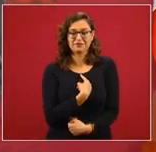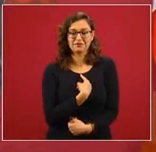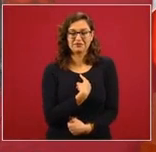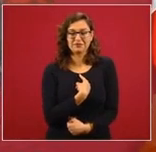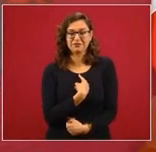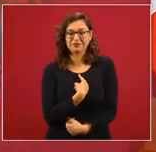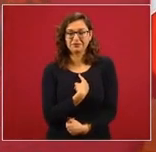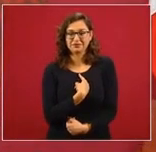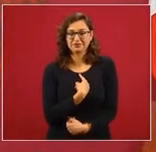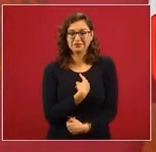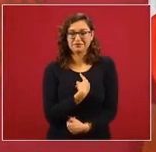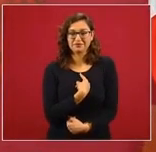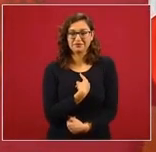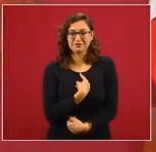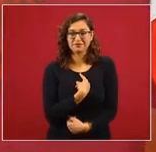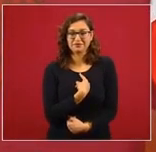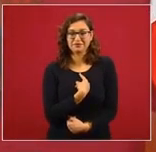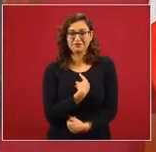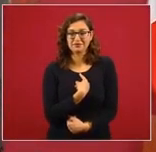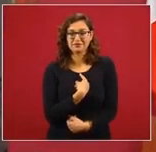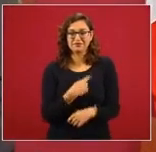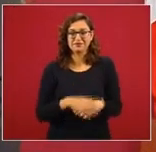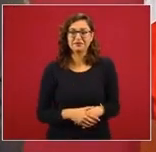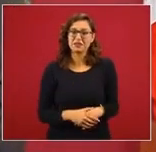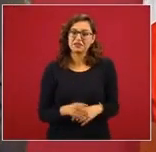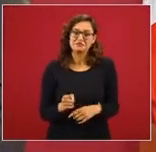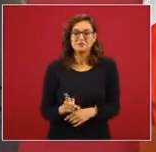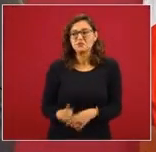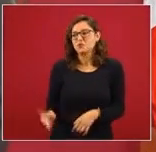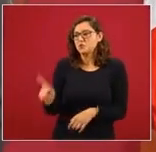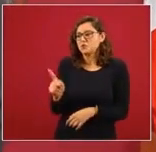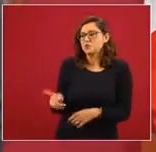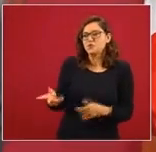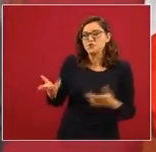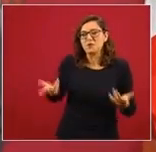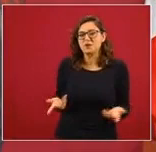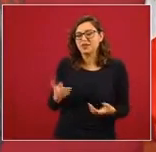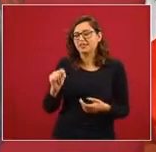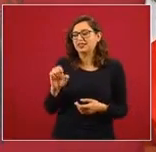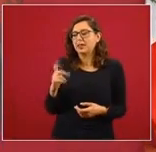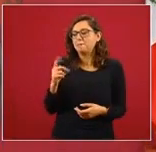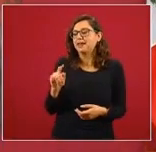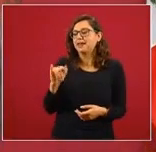El de Macuspana, sí. De Tepetitán.